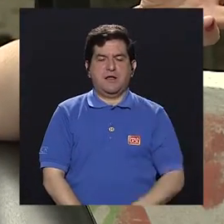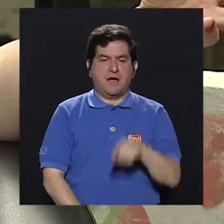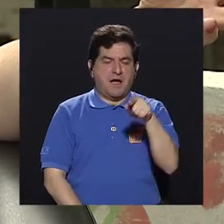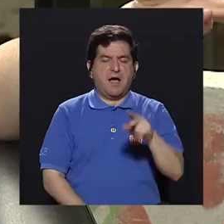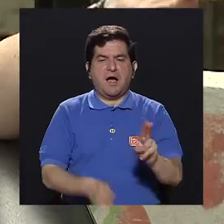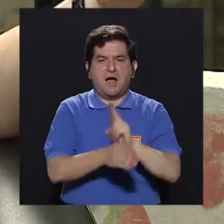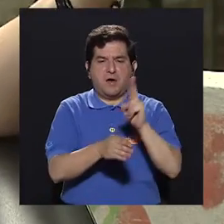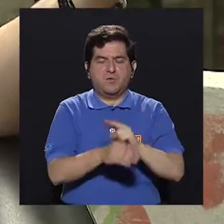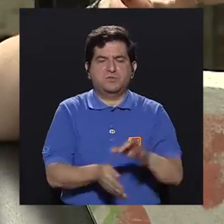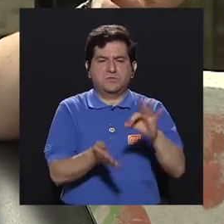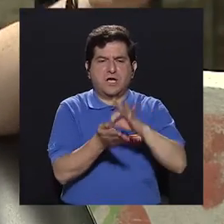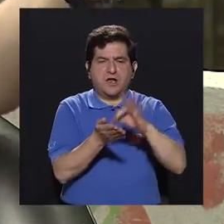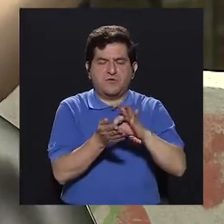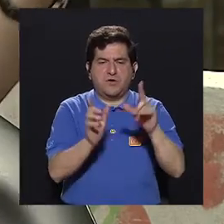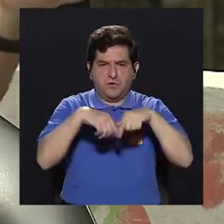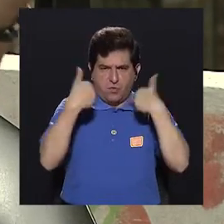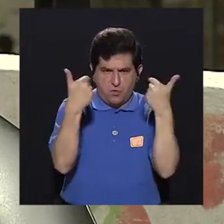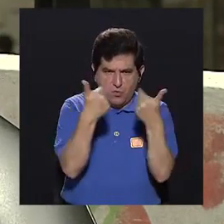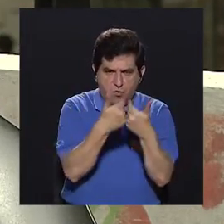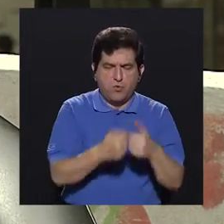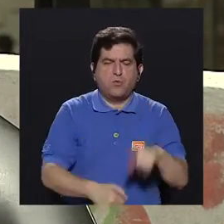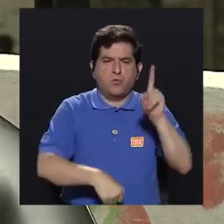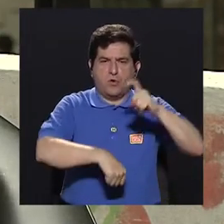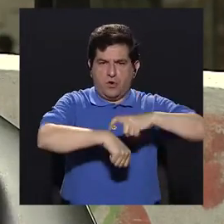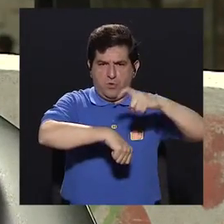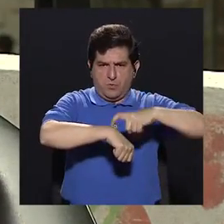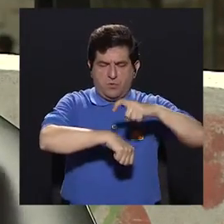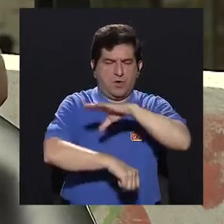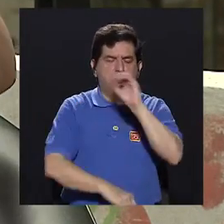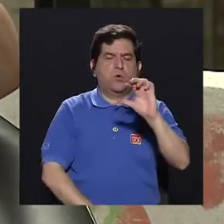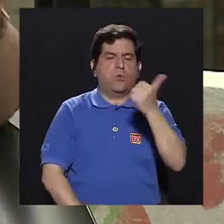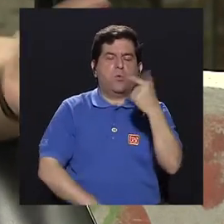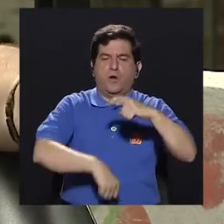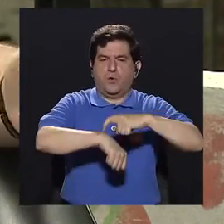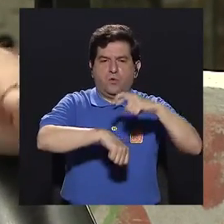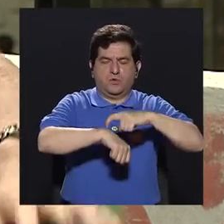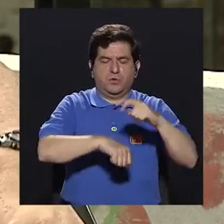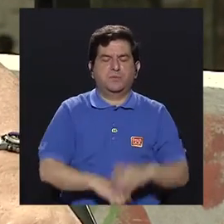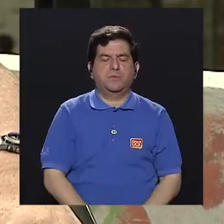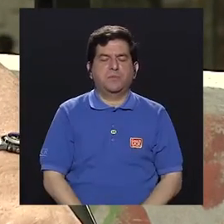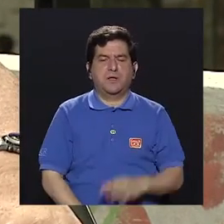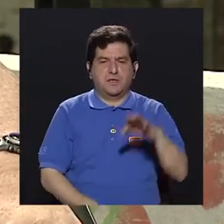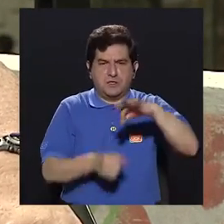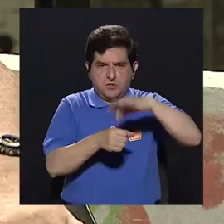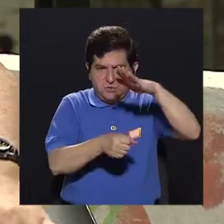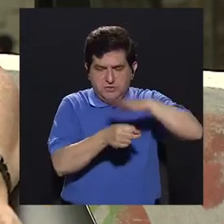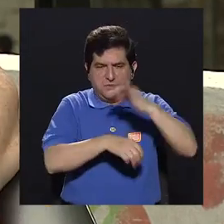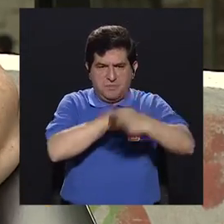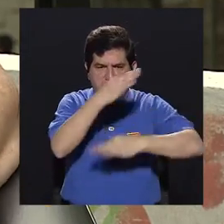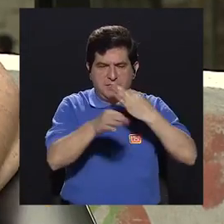leguminosas en algunos tiempos de comida, de oleaginosas en otros tiempos de comida.